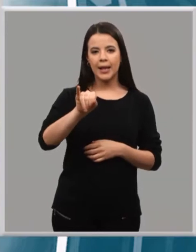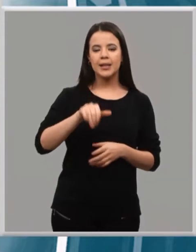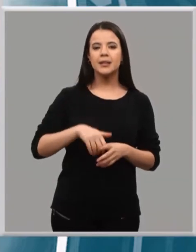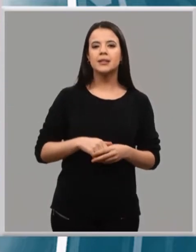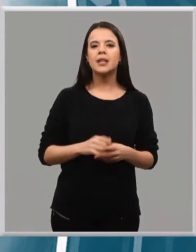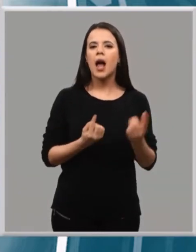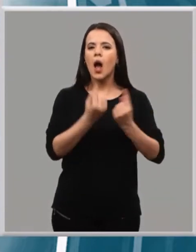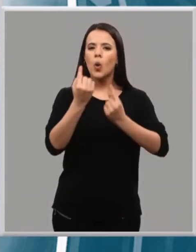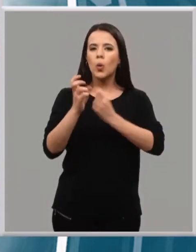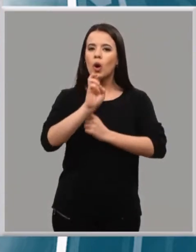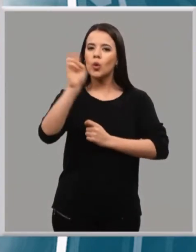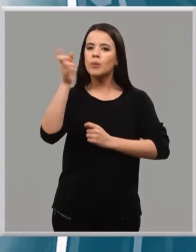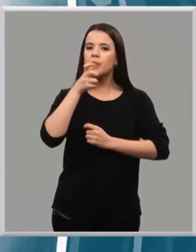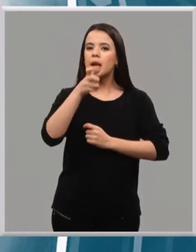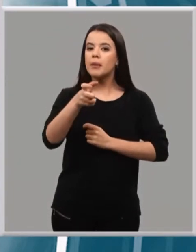¿Alguna otra?